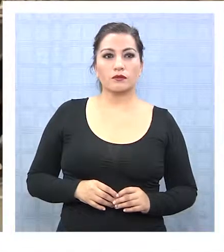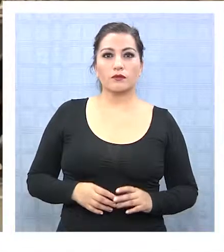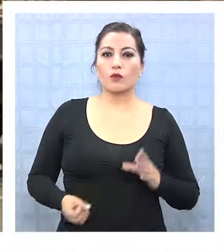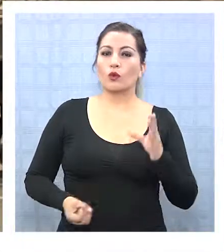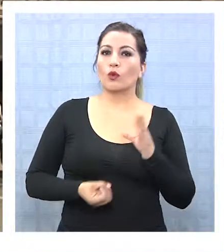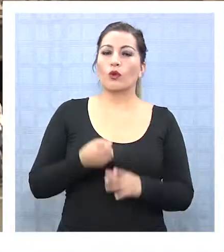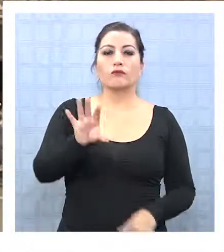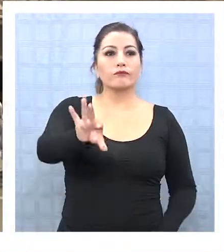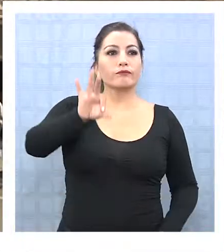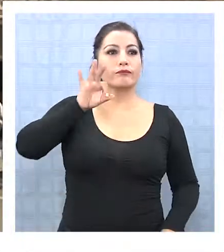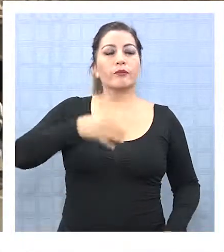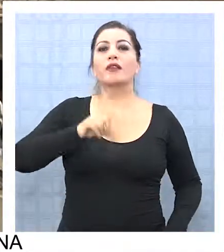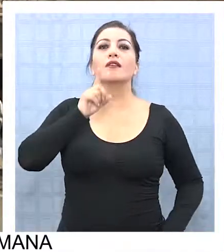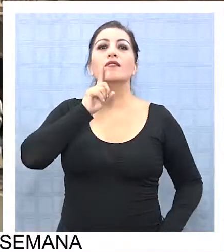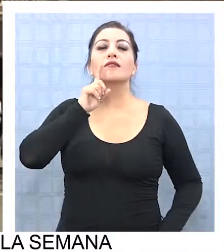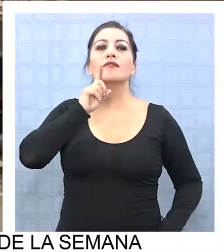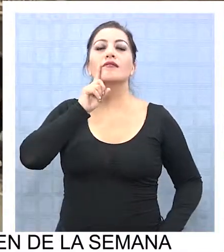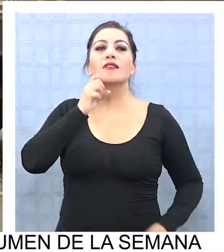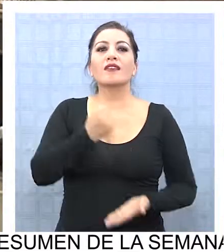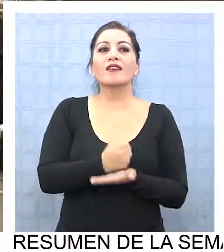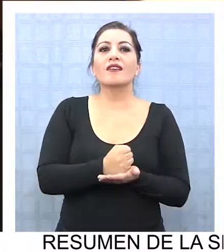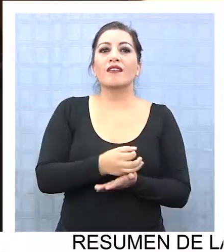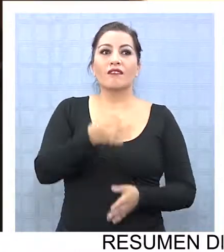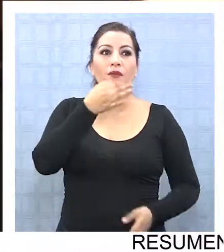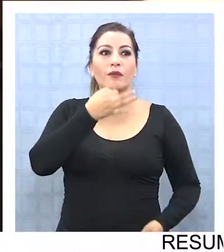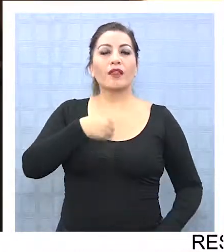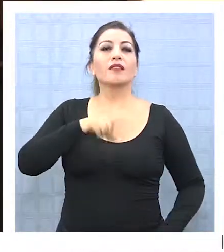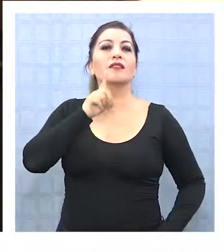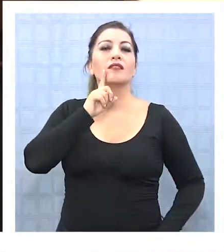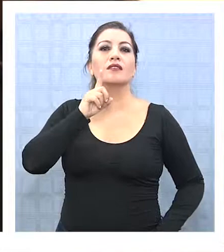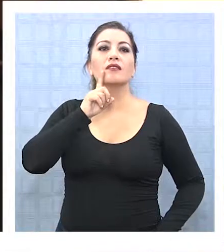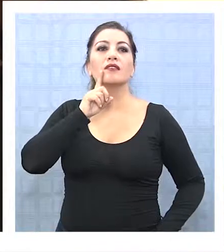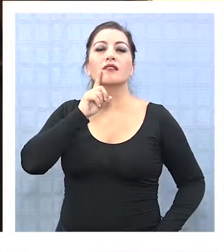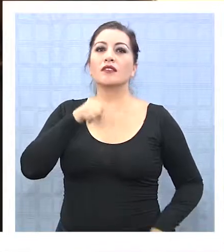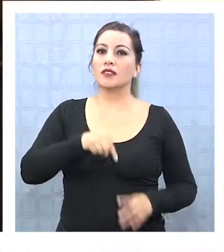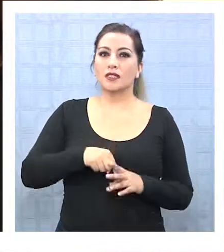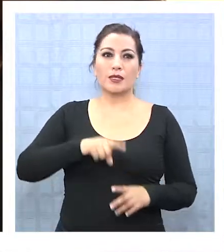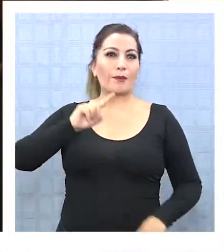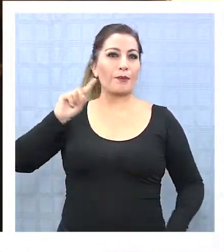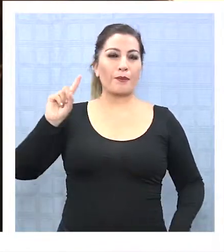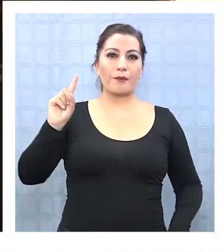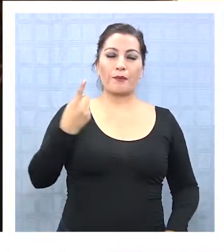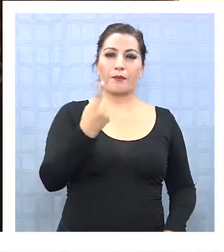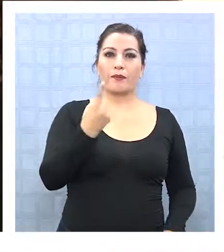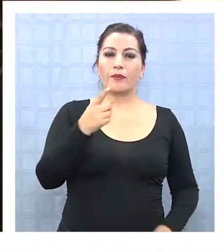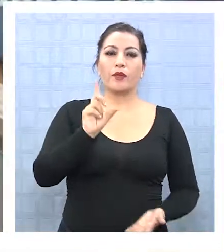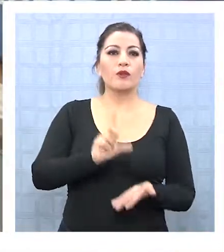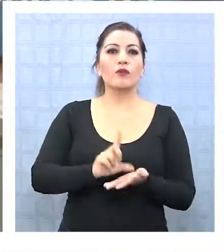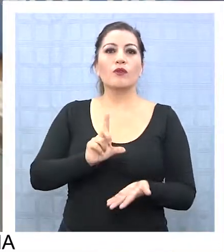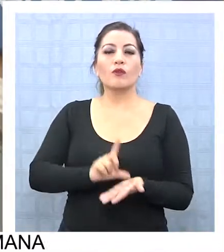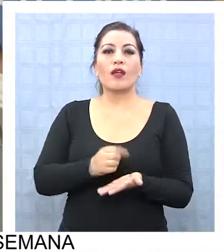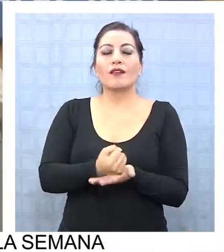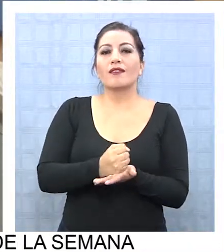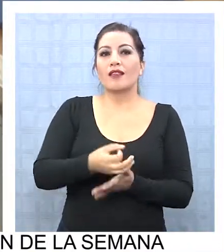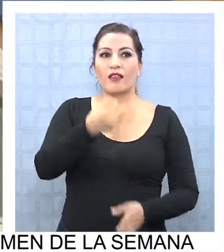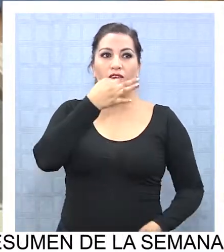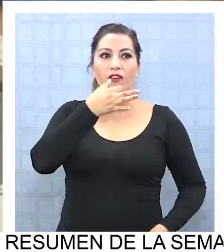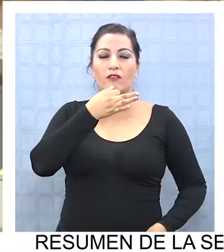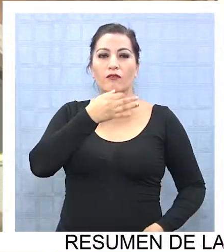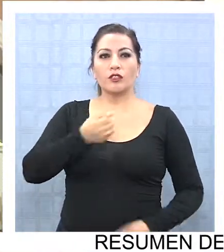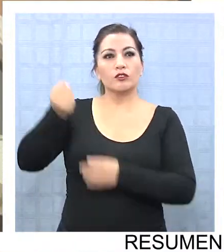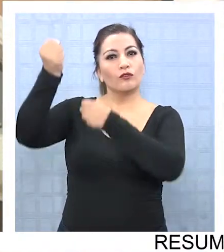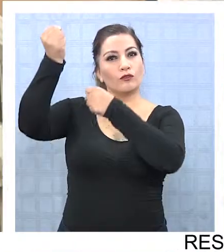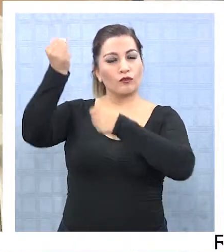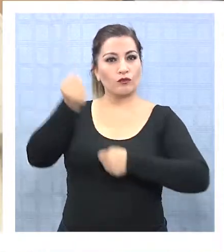Una nueva opción para adquirir medicamentos más baratos llegó a nuestra ciudad gracias a la primera sucursal de la farmacia de la